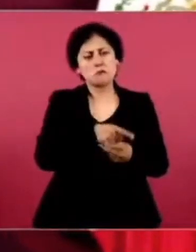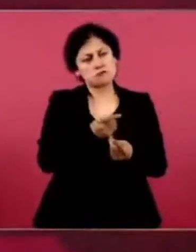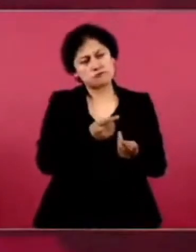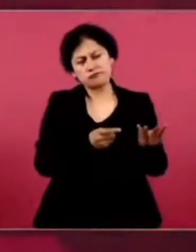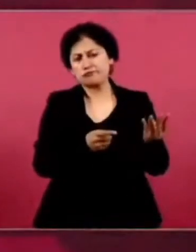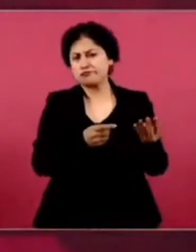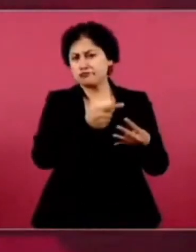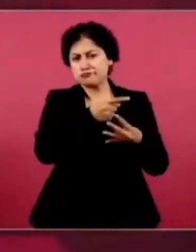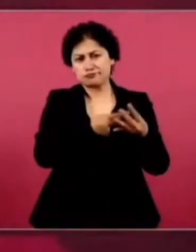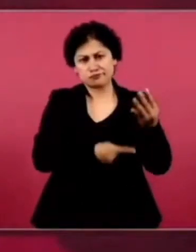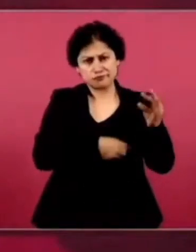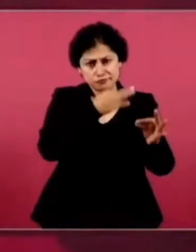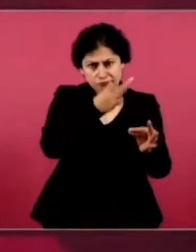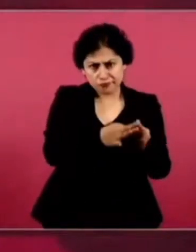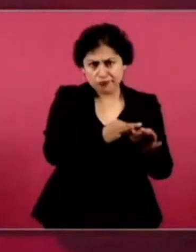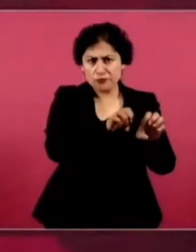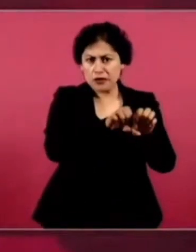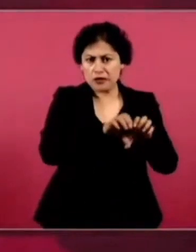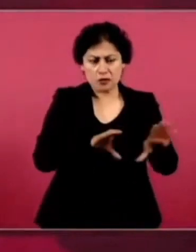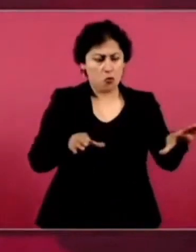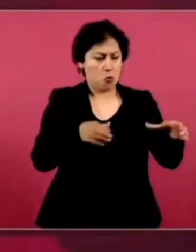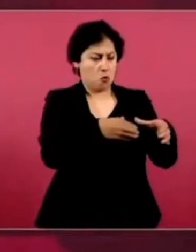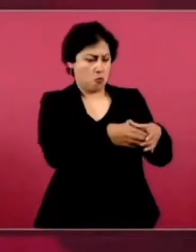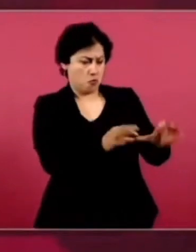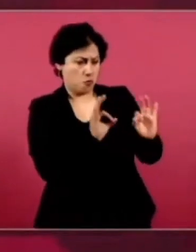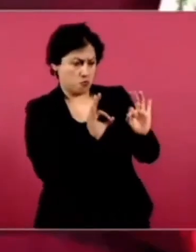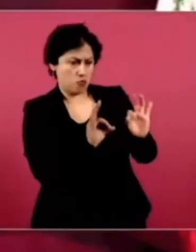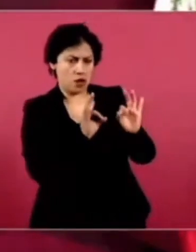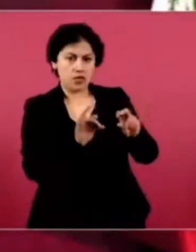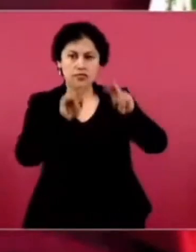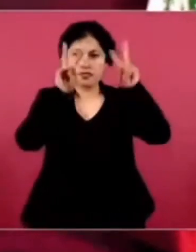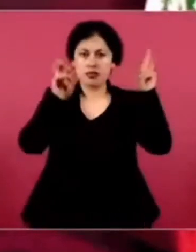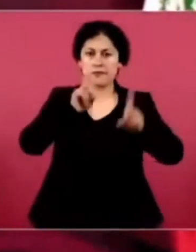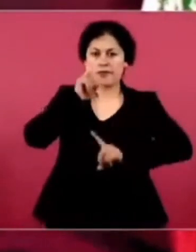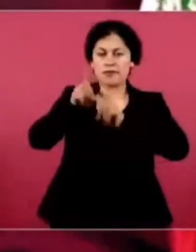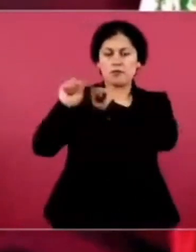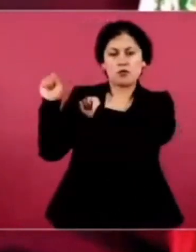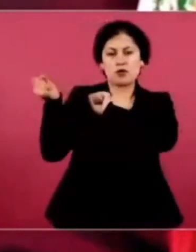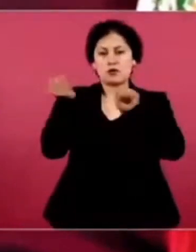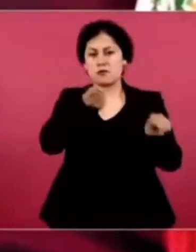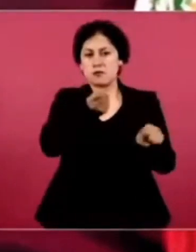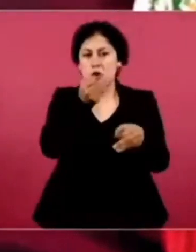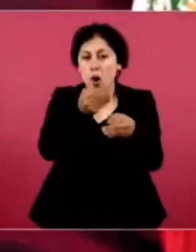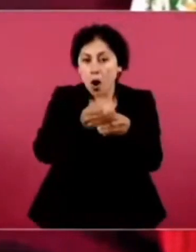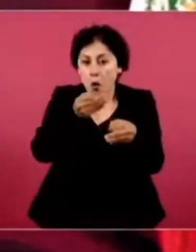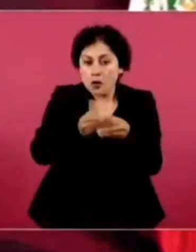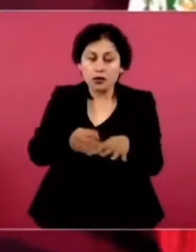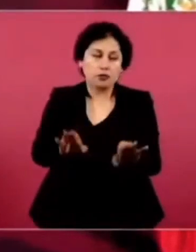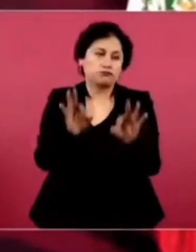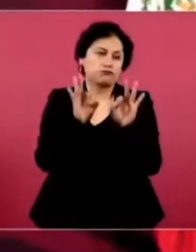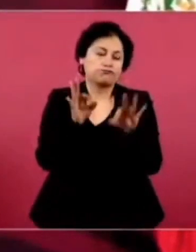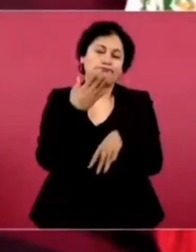Y está muy bien el béisbol. En sus mejores momentos.